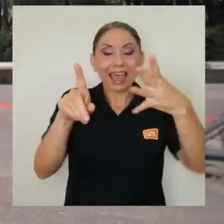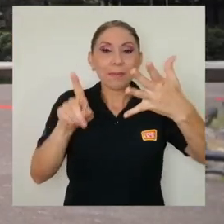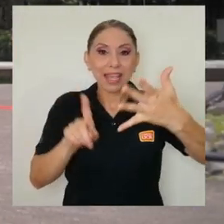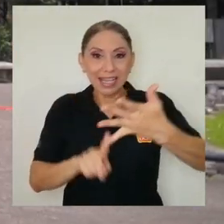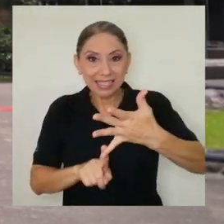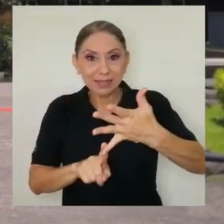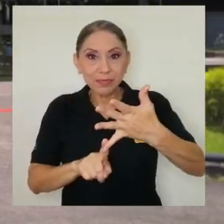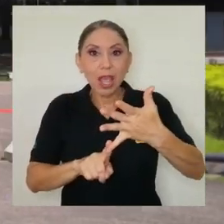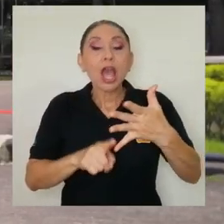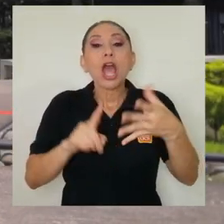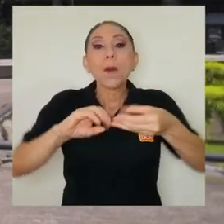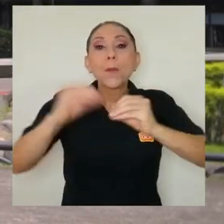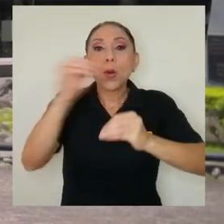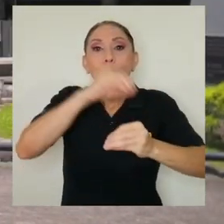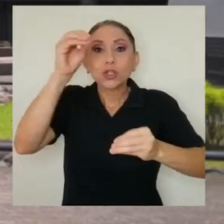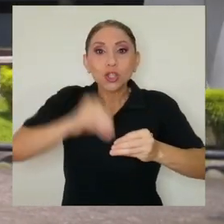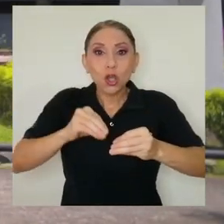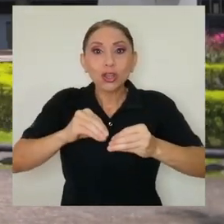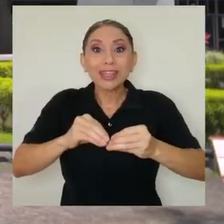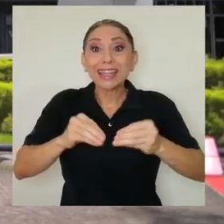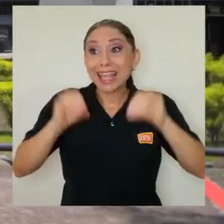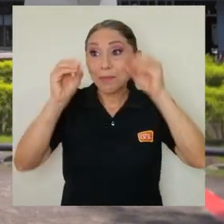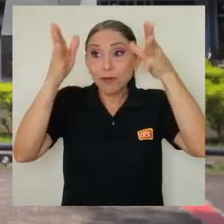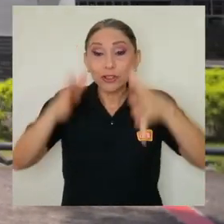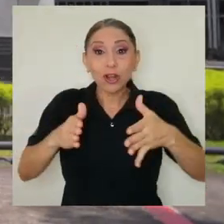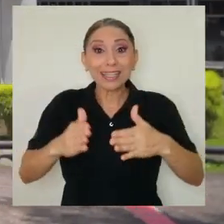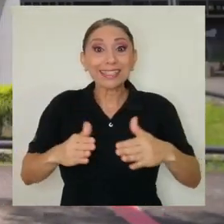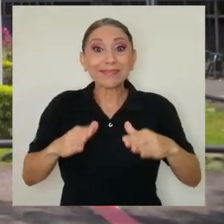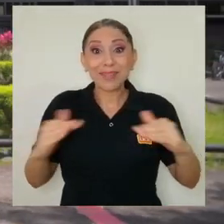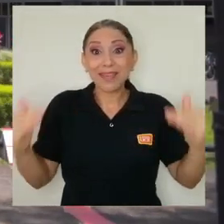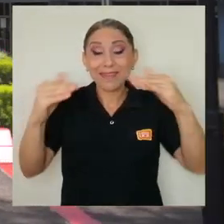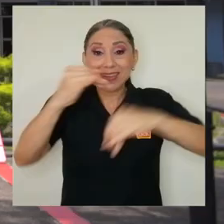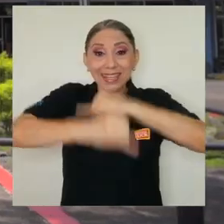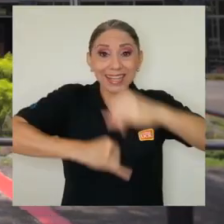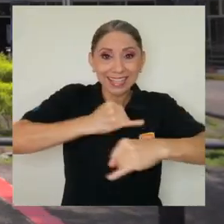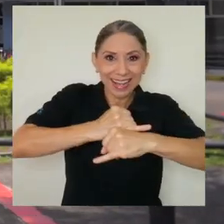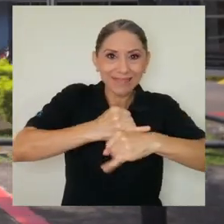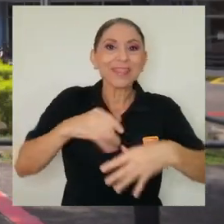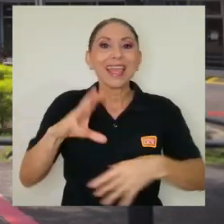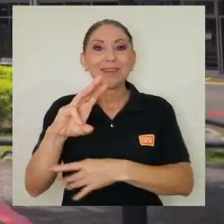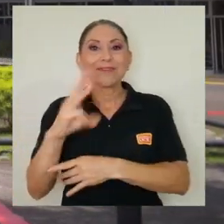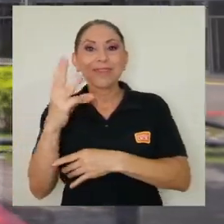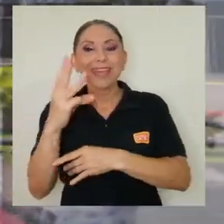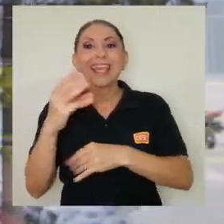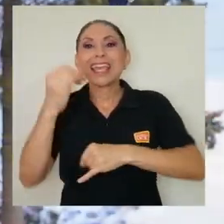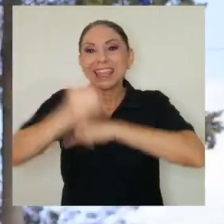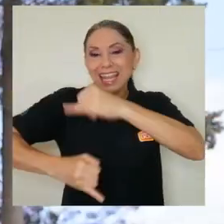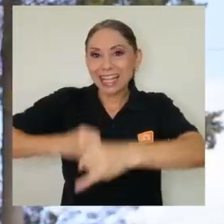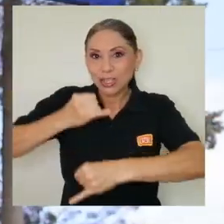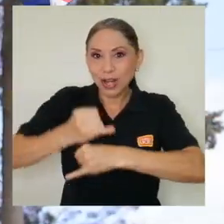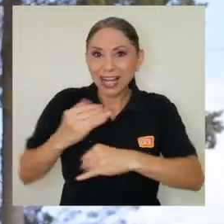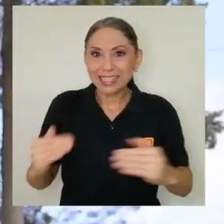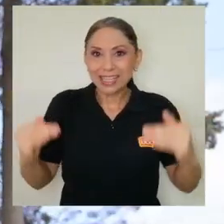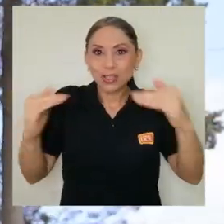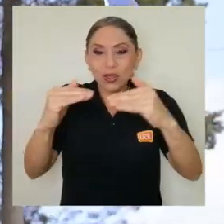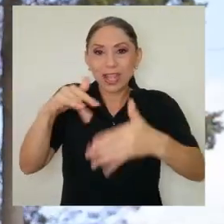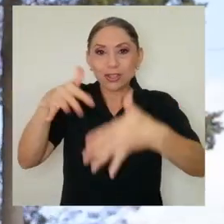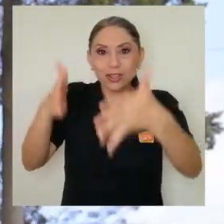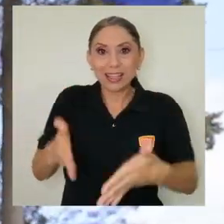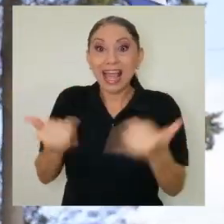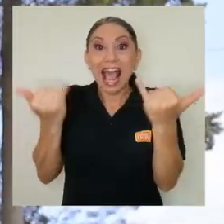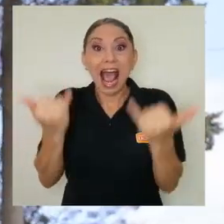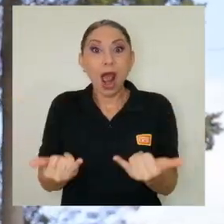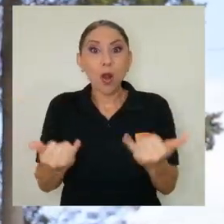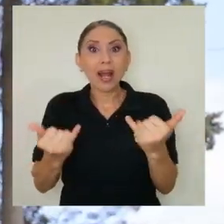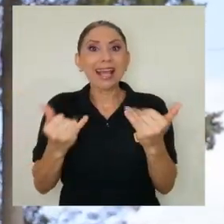proporción de internacionalización del profesorado y de internacionalización de los estudiantes. En esta ocasión se nominó